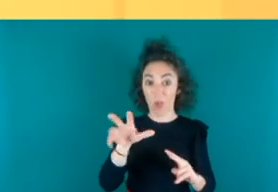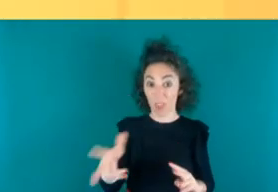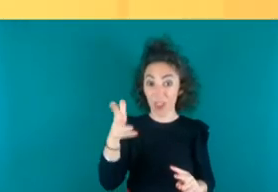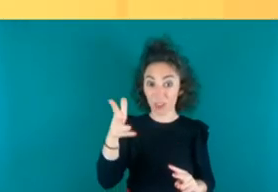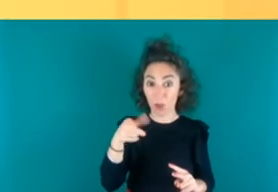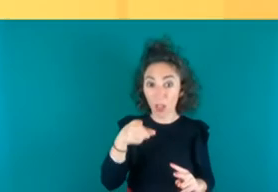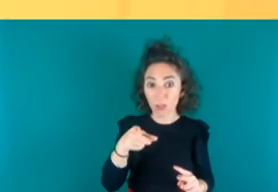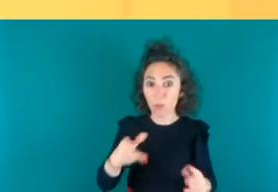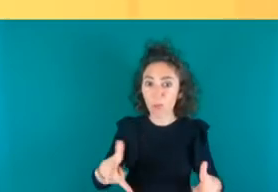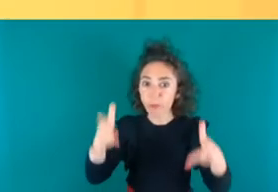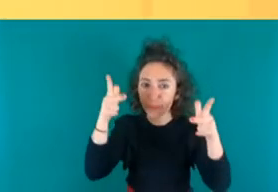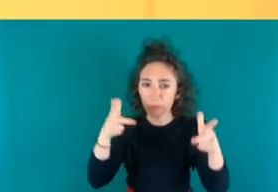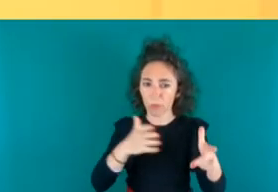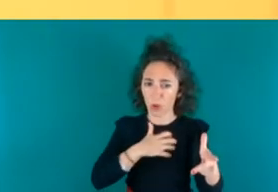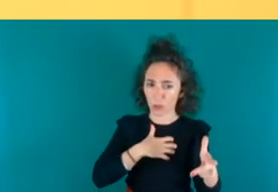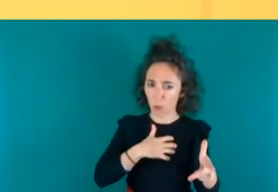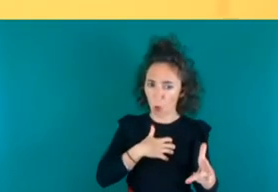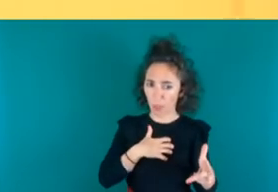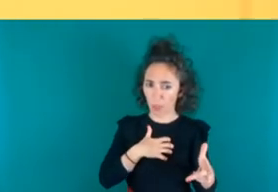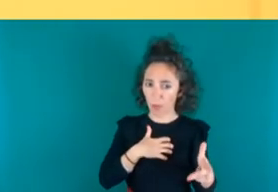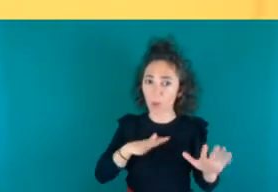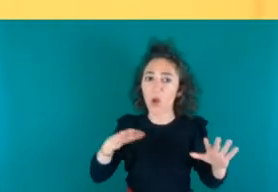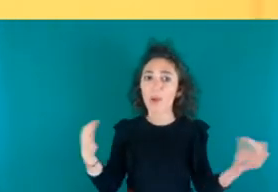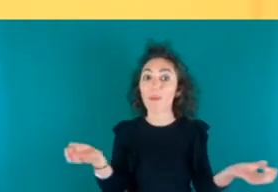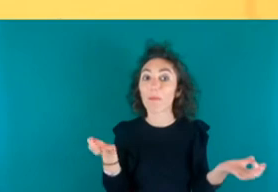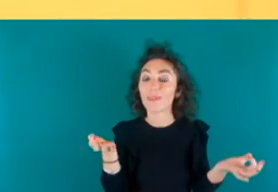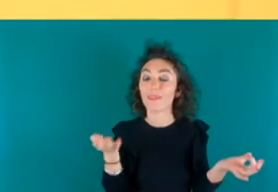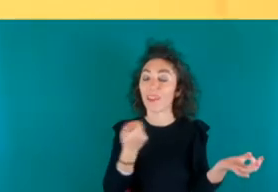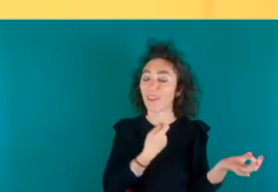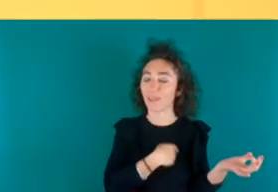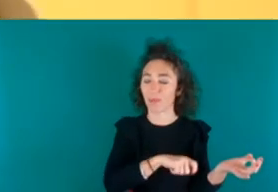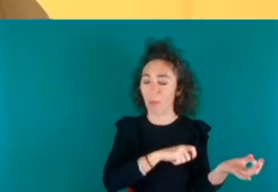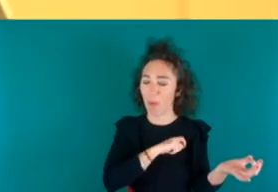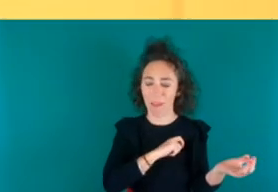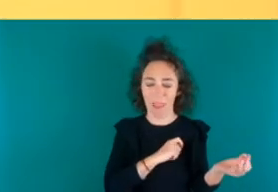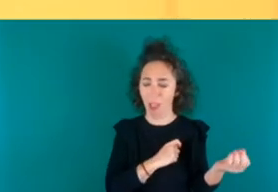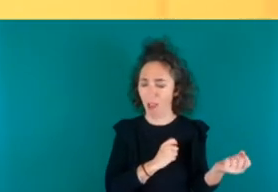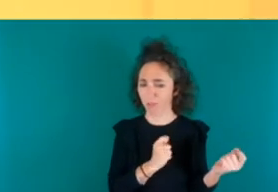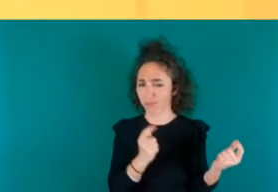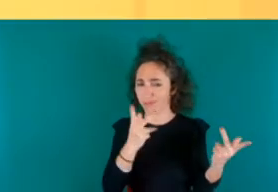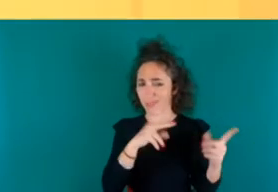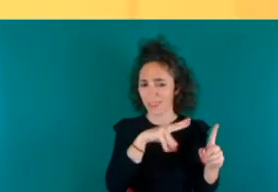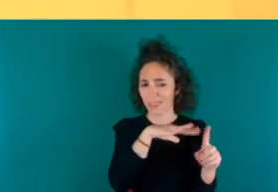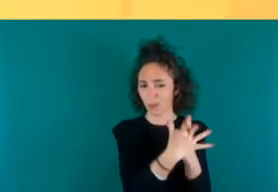lo que pasa que es que en España se ven tantas cosas que agüita yo